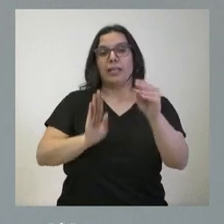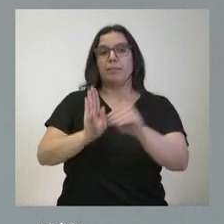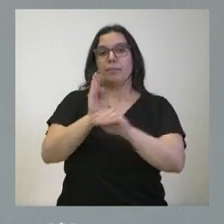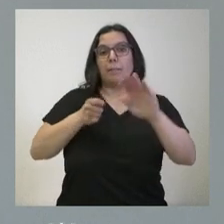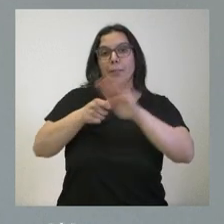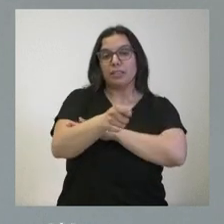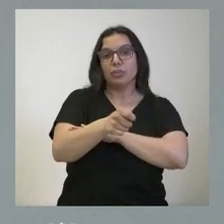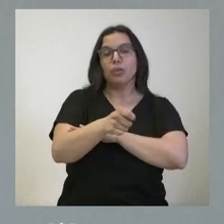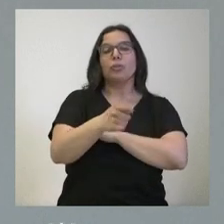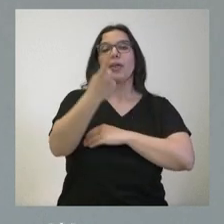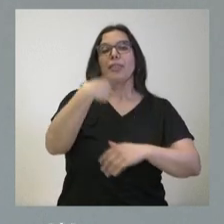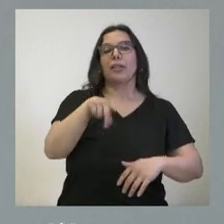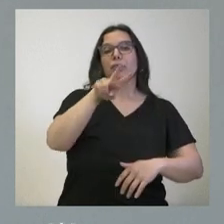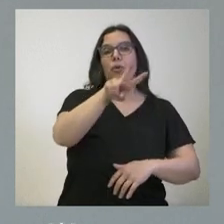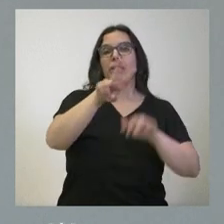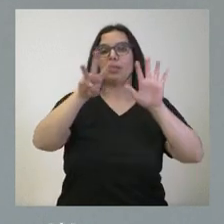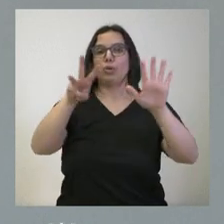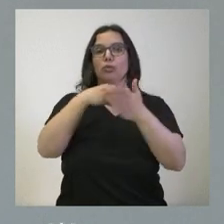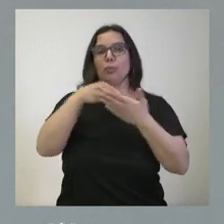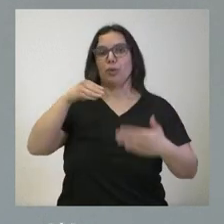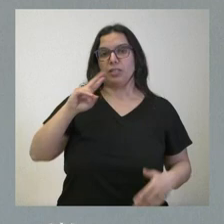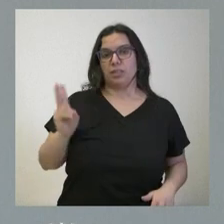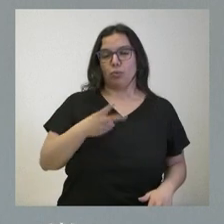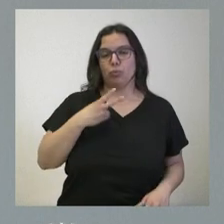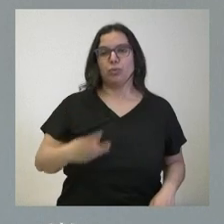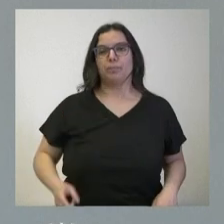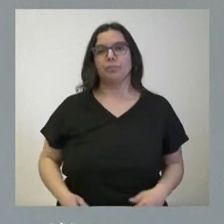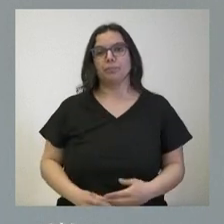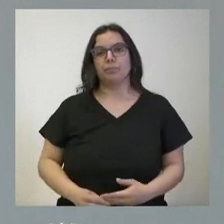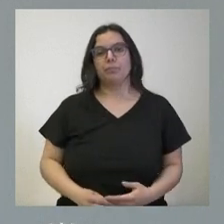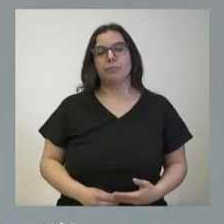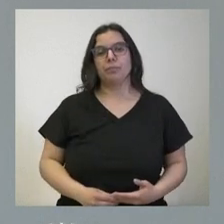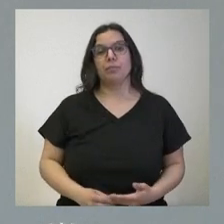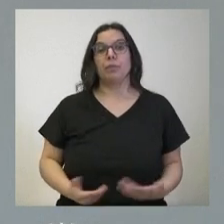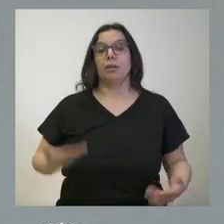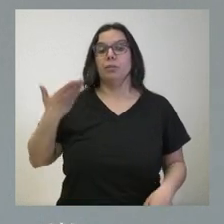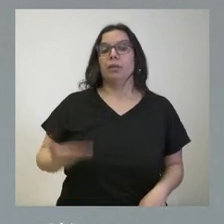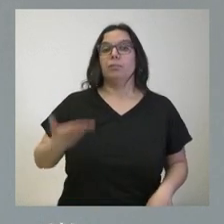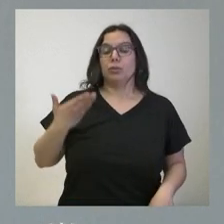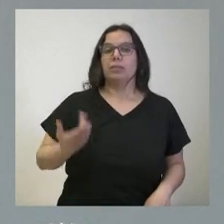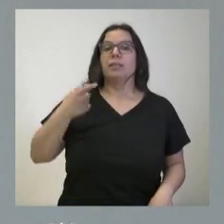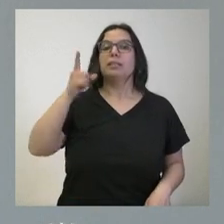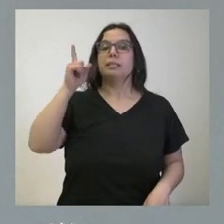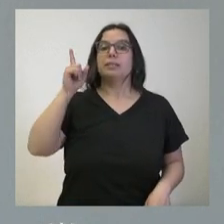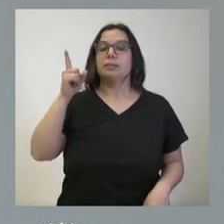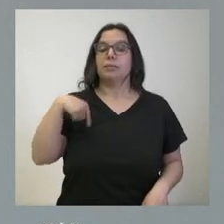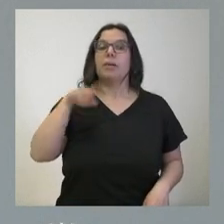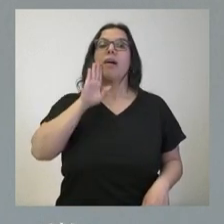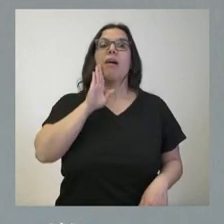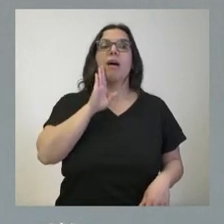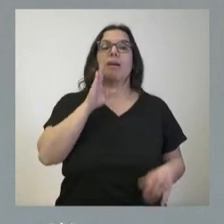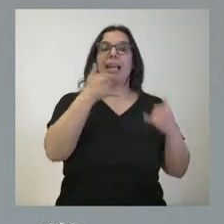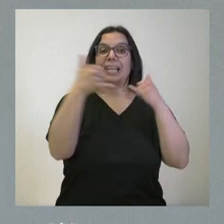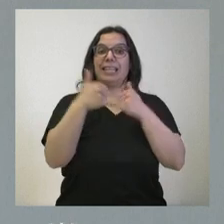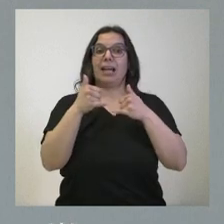los préstamos de 128 millones de euros. Es relevante que incorporamos, además de las que ya teníamos, tres nuevas